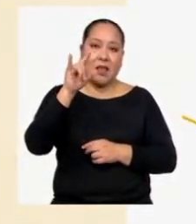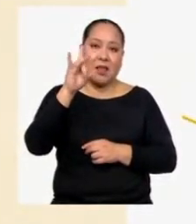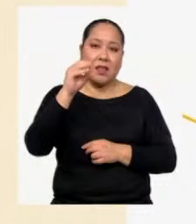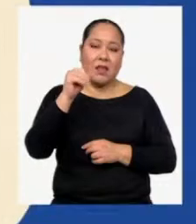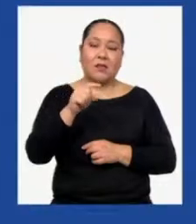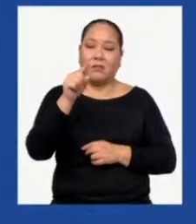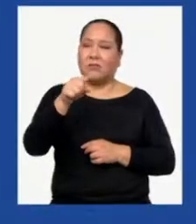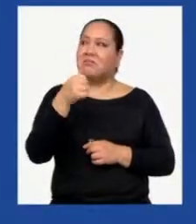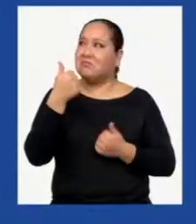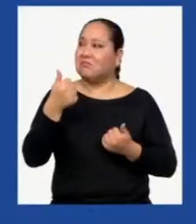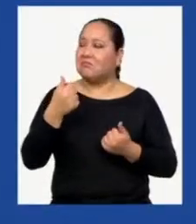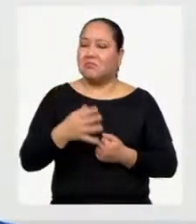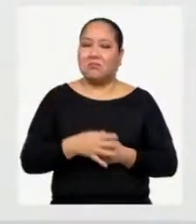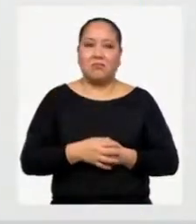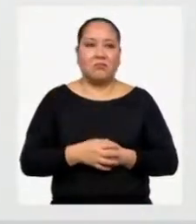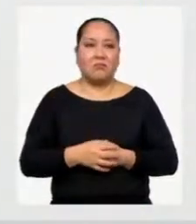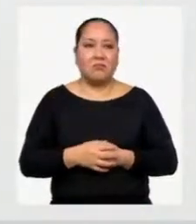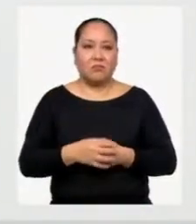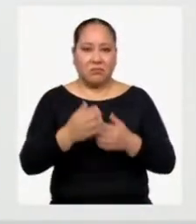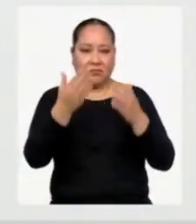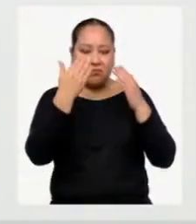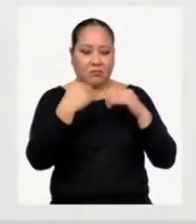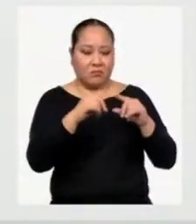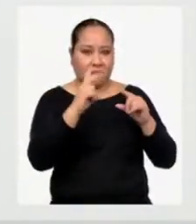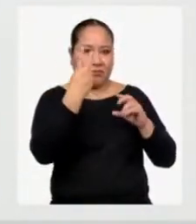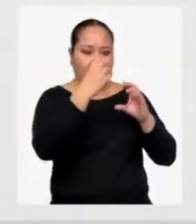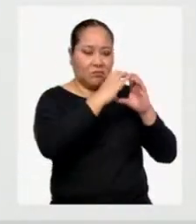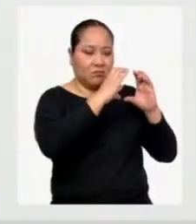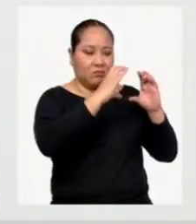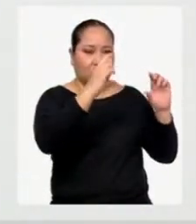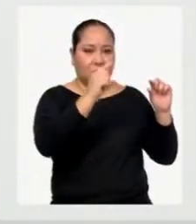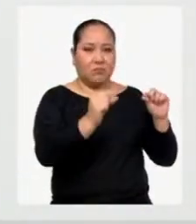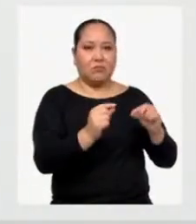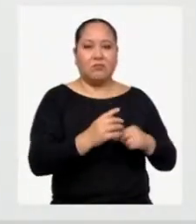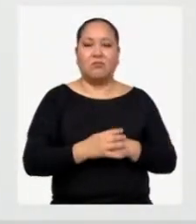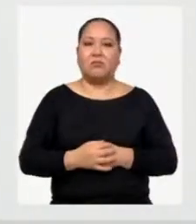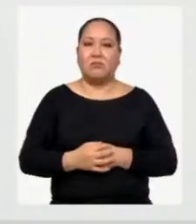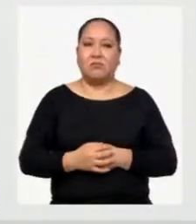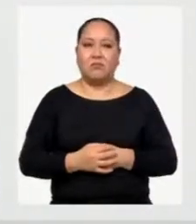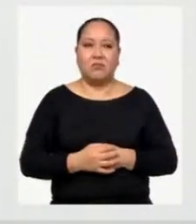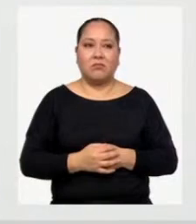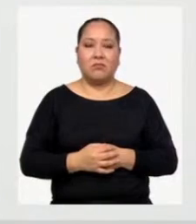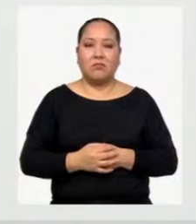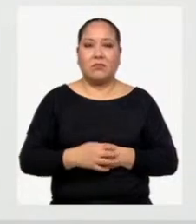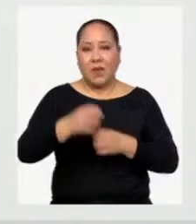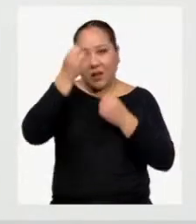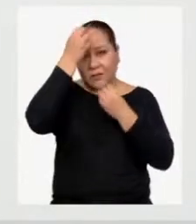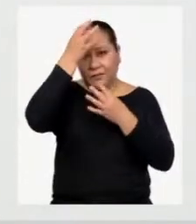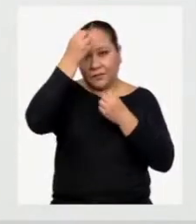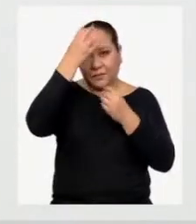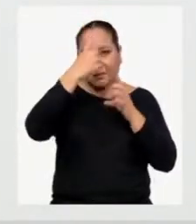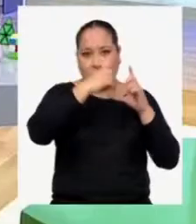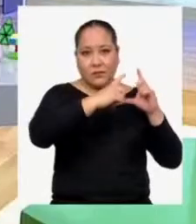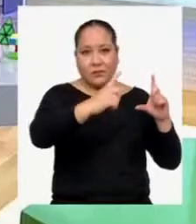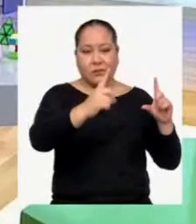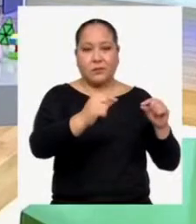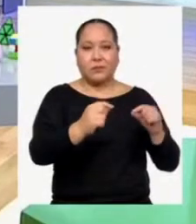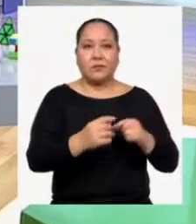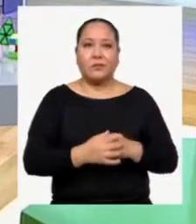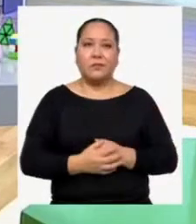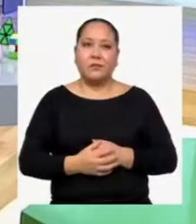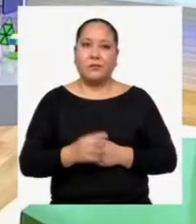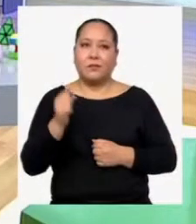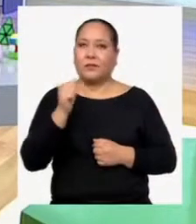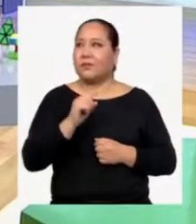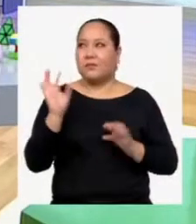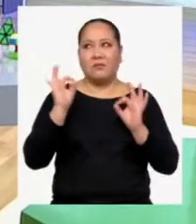impresionar al lector Seguimos con la segunda parte de la escritura del artículo La información Ahí